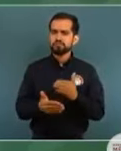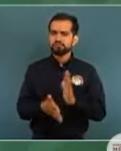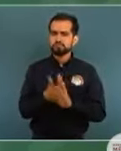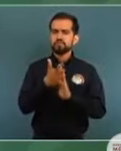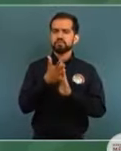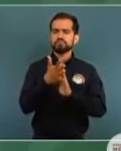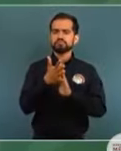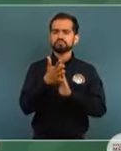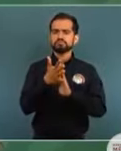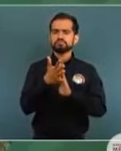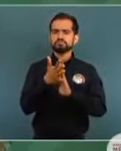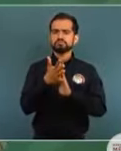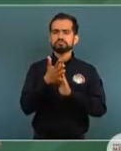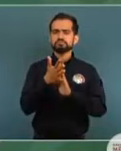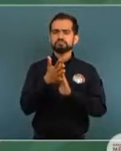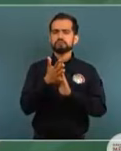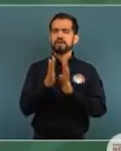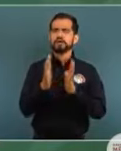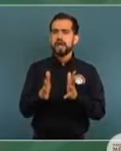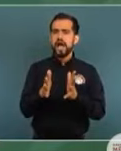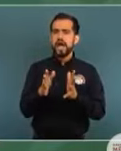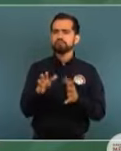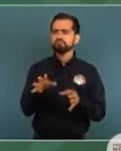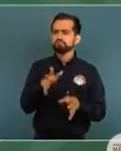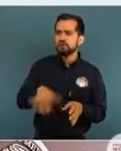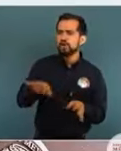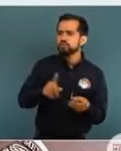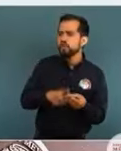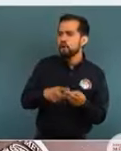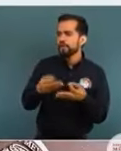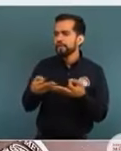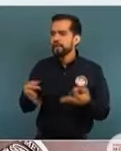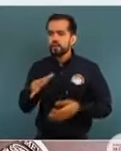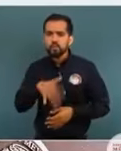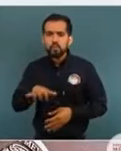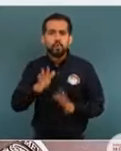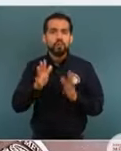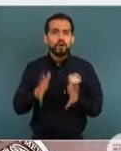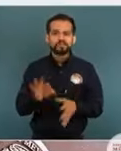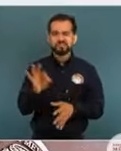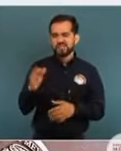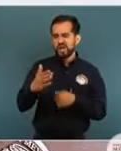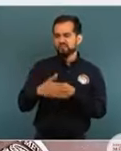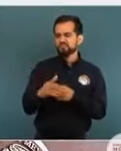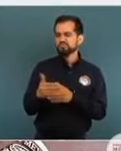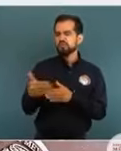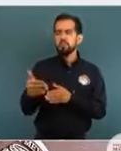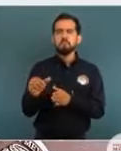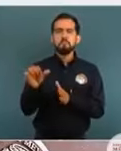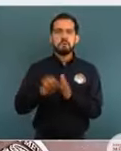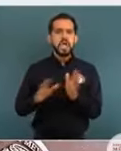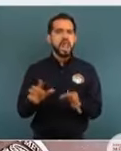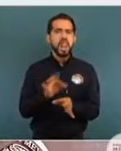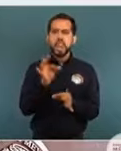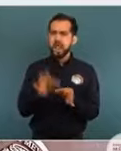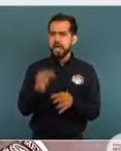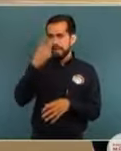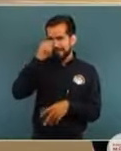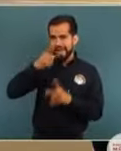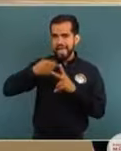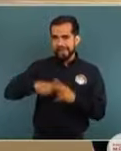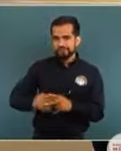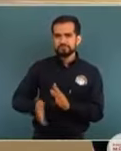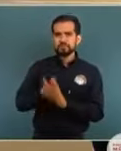la cuestión de la obtención del predio, ya quizás en unos meses ya lo tengamos listo para poder